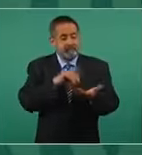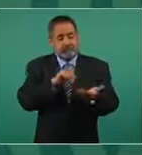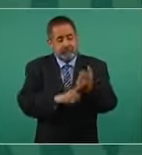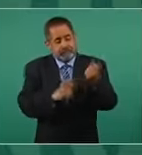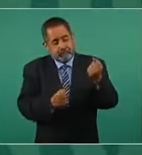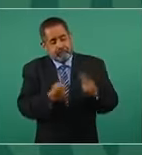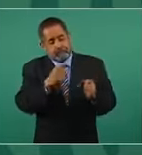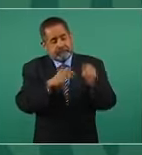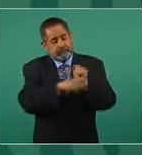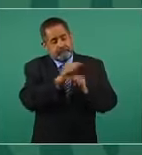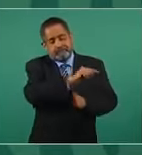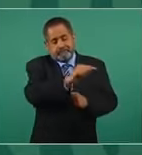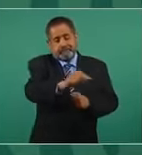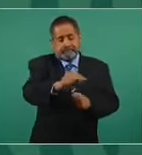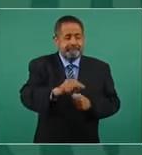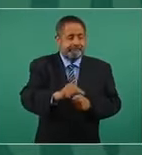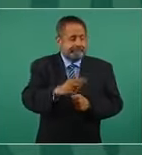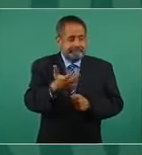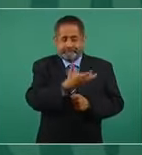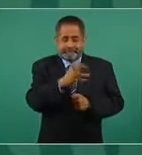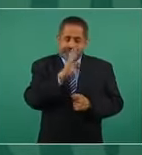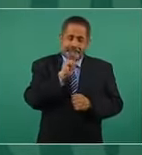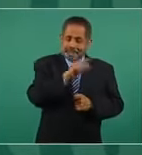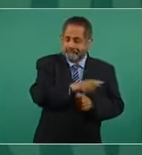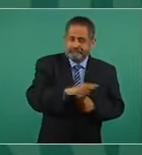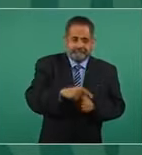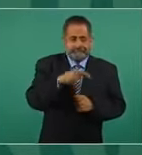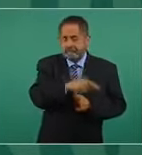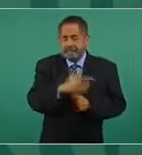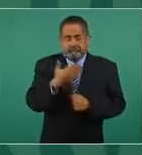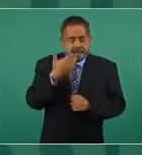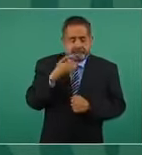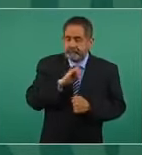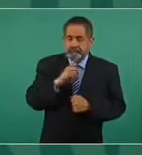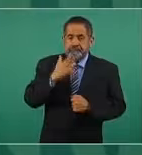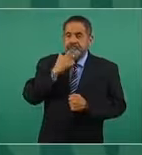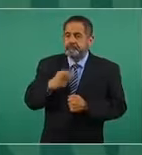prácticas antidemocráticas,